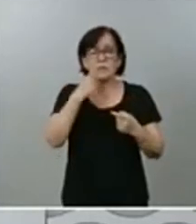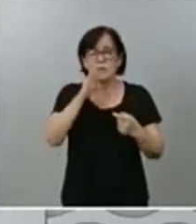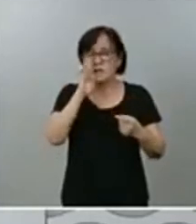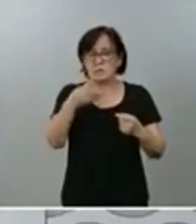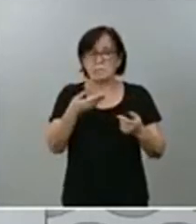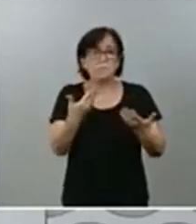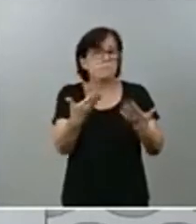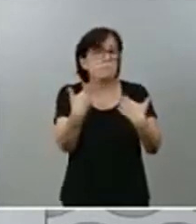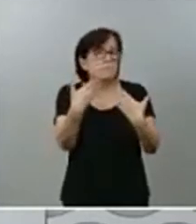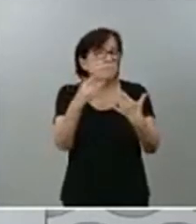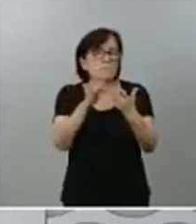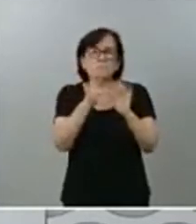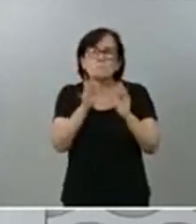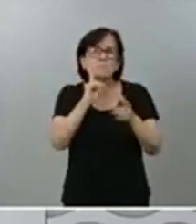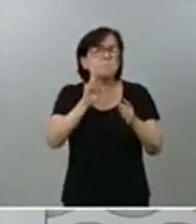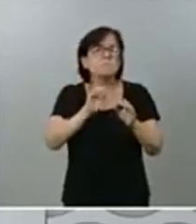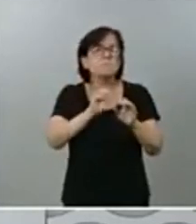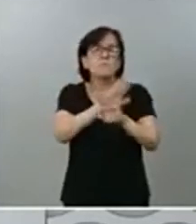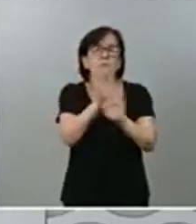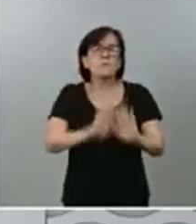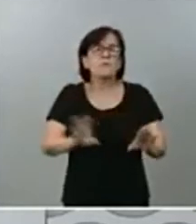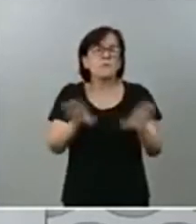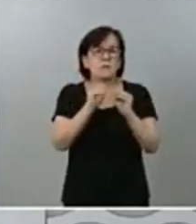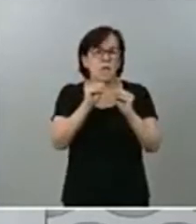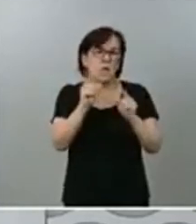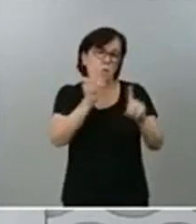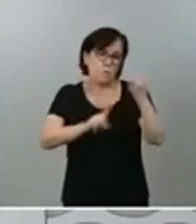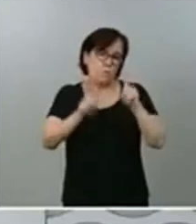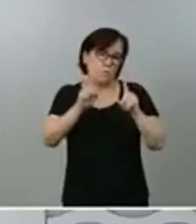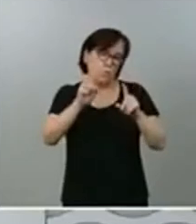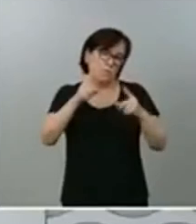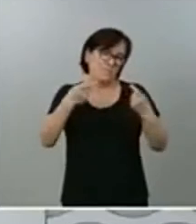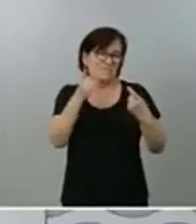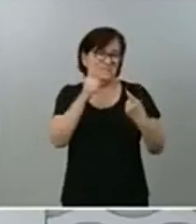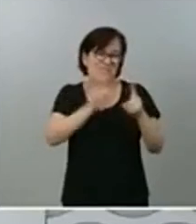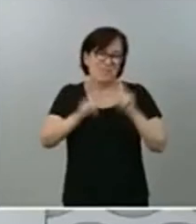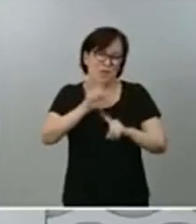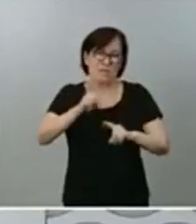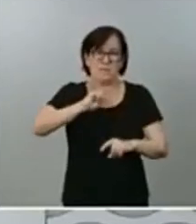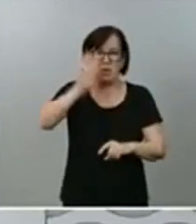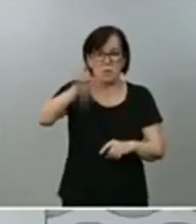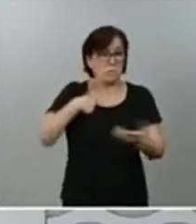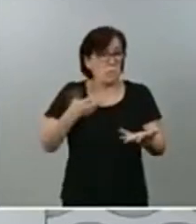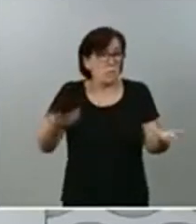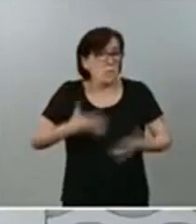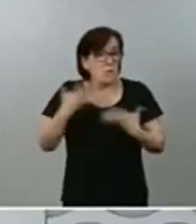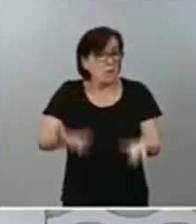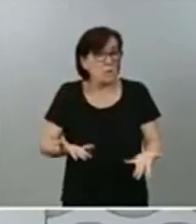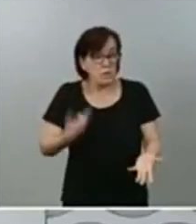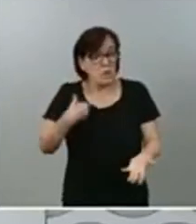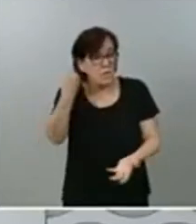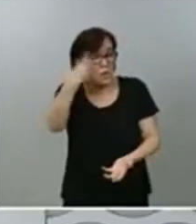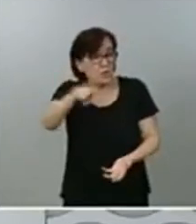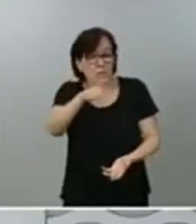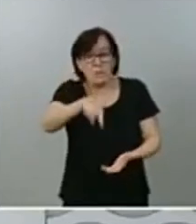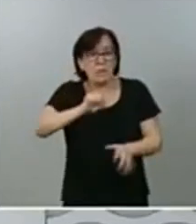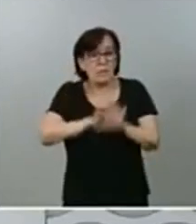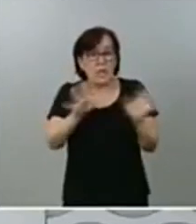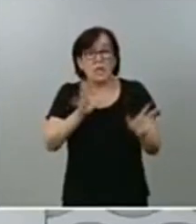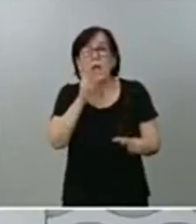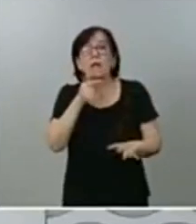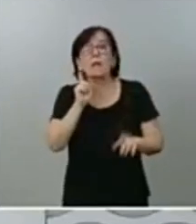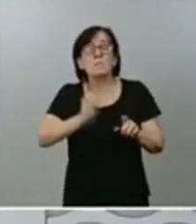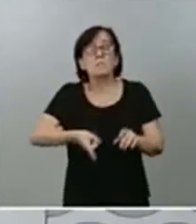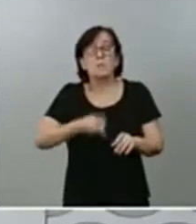en la resolución del conflicto de Cataluña. La posición es clara, nuestra disponibilidad es la que ustedes conocen y corresponde al Gobierno